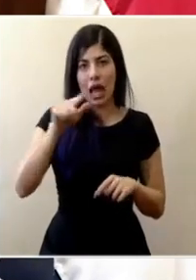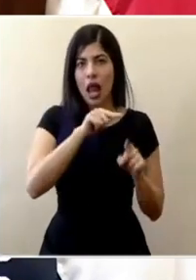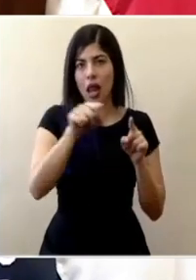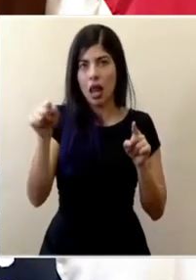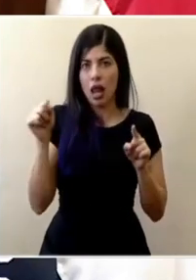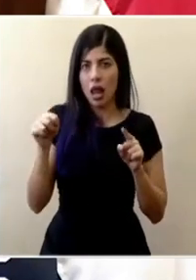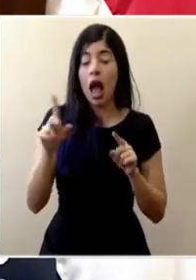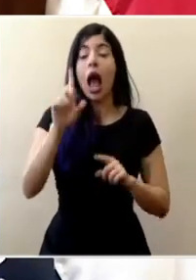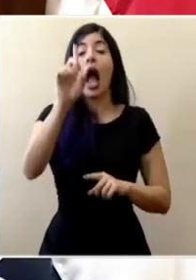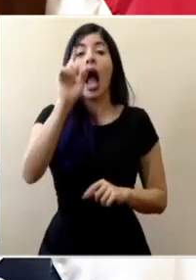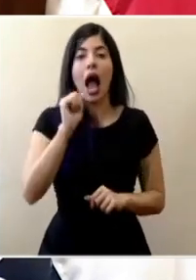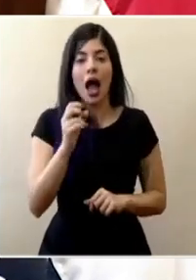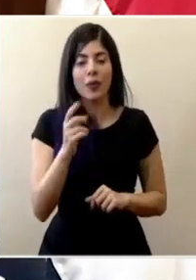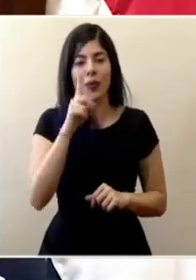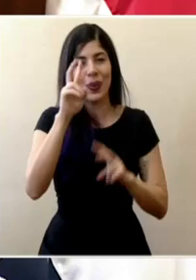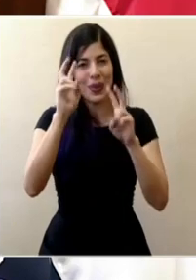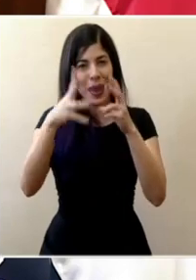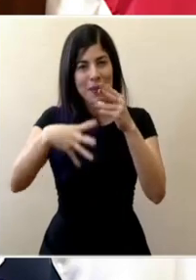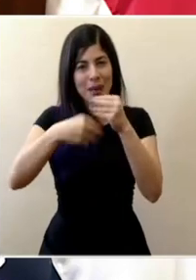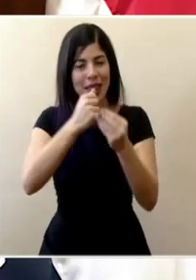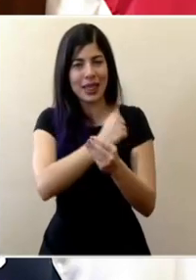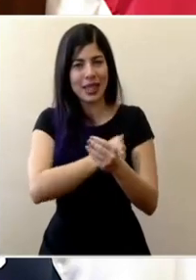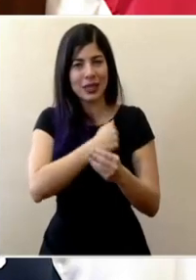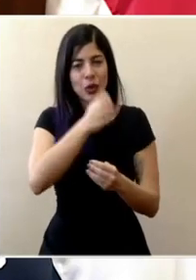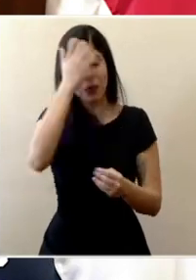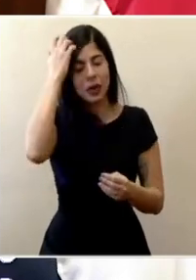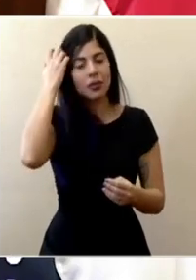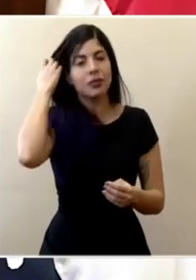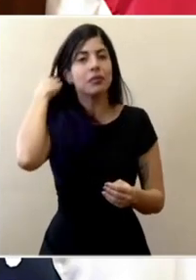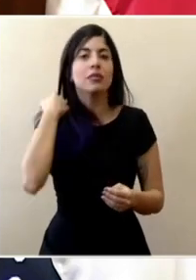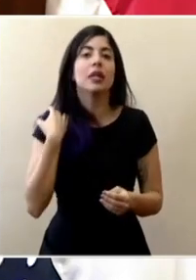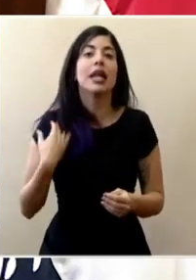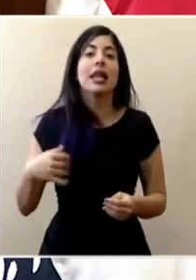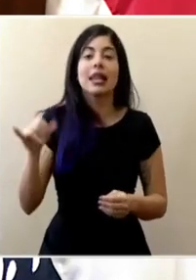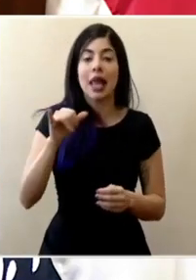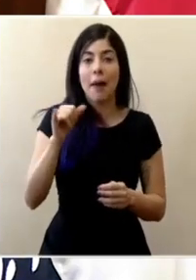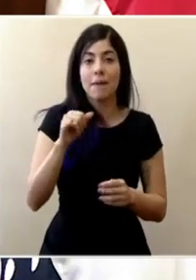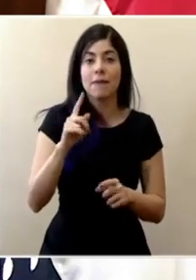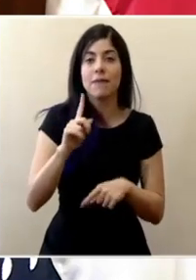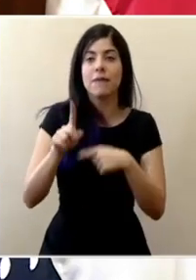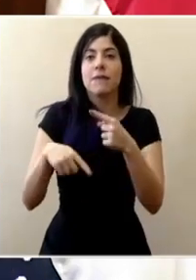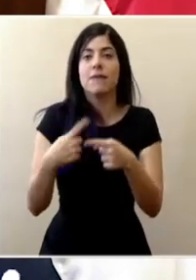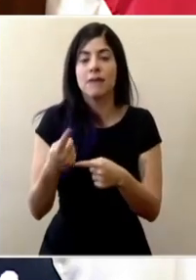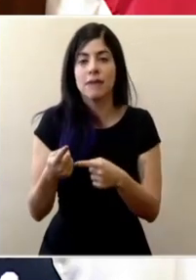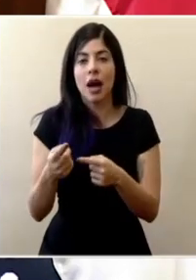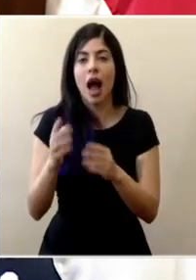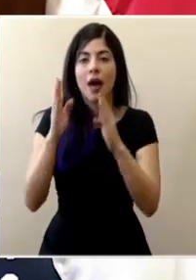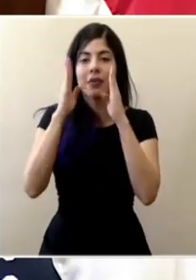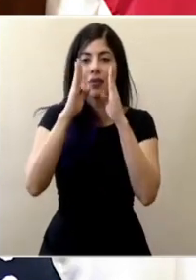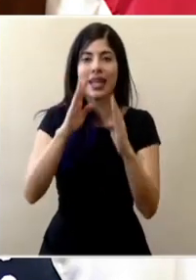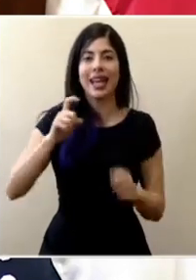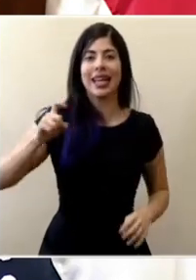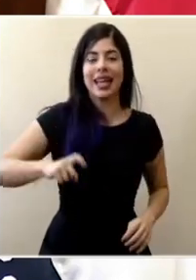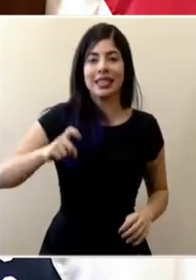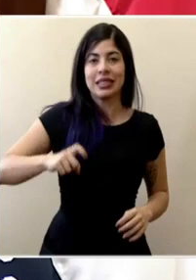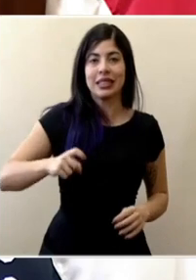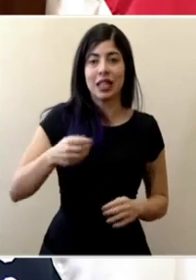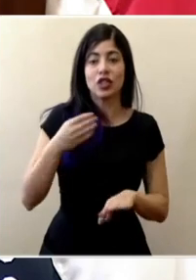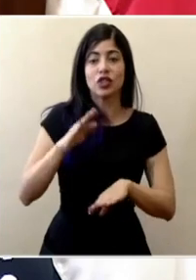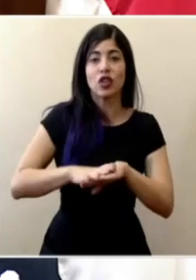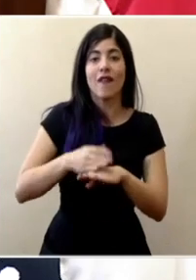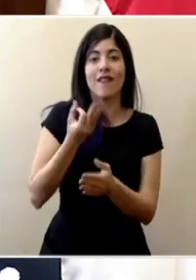gracias. Ah bueno, hay un tema adicional disculpe que tiene que ver con que también estaríamos recurriendo a cubrir nuestras necesidades de